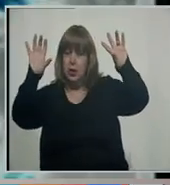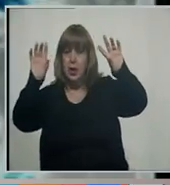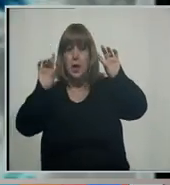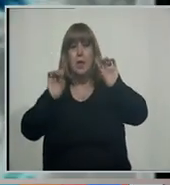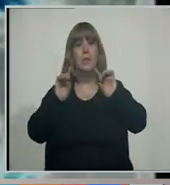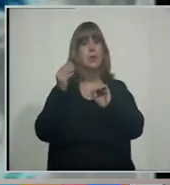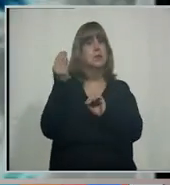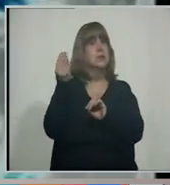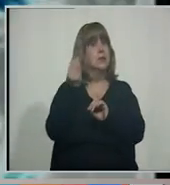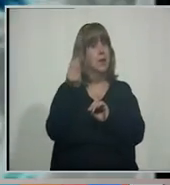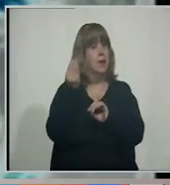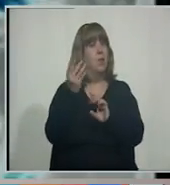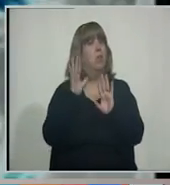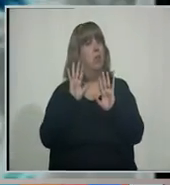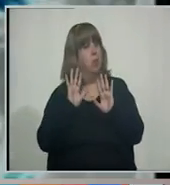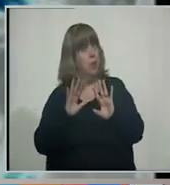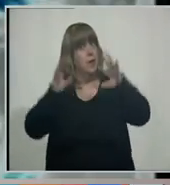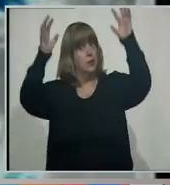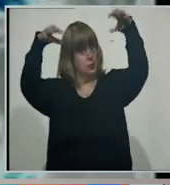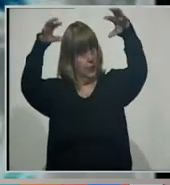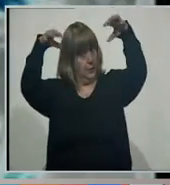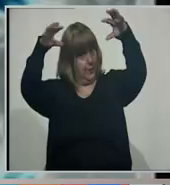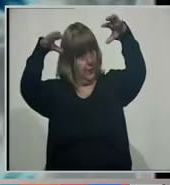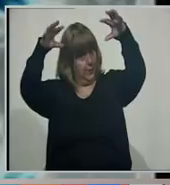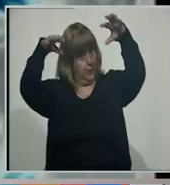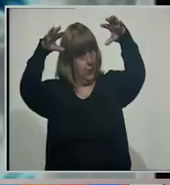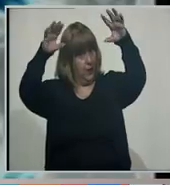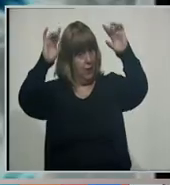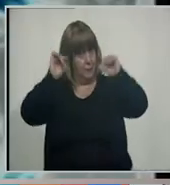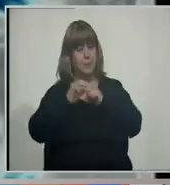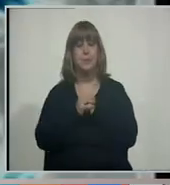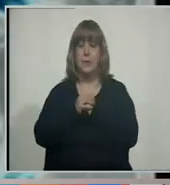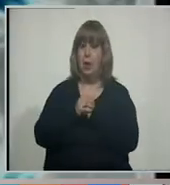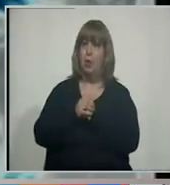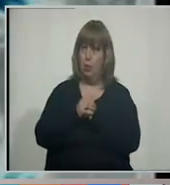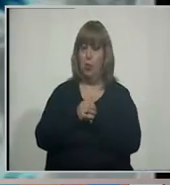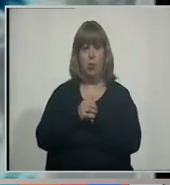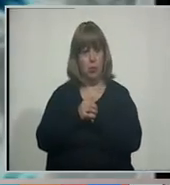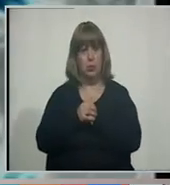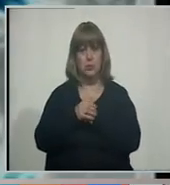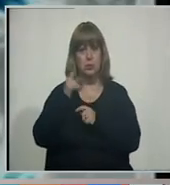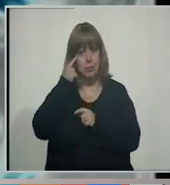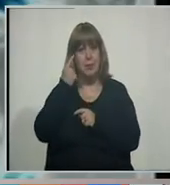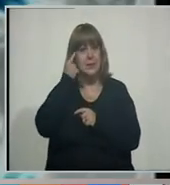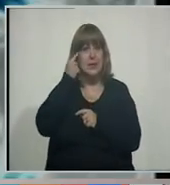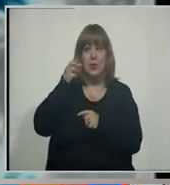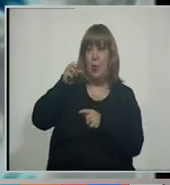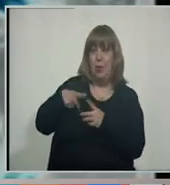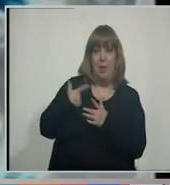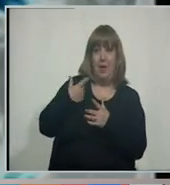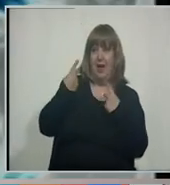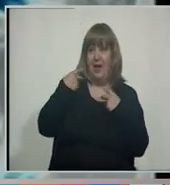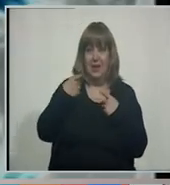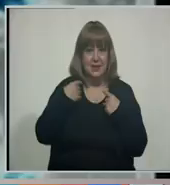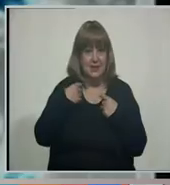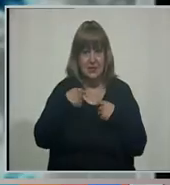del sábado se pueden dar algunas precipitaciones. Ah, bien, a estar atentos entonces si tenemos algún plan. Bueno, prever esto, algunas